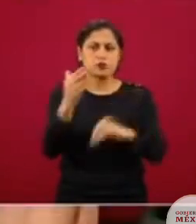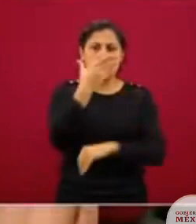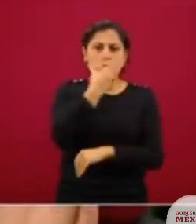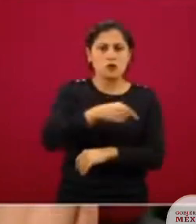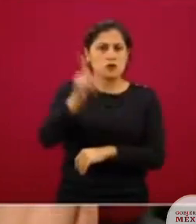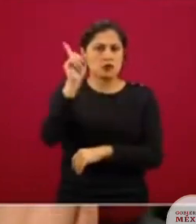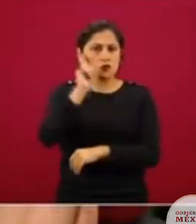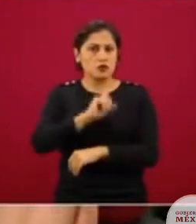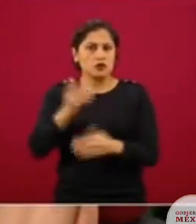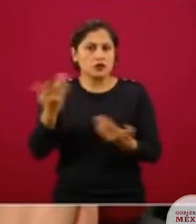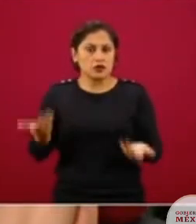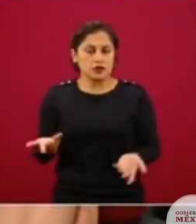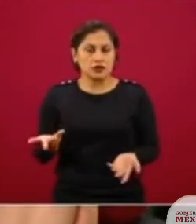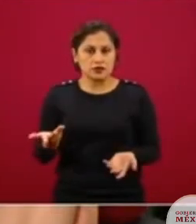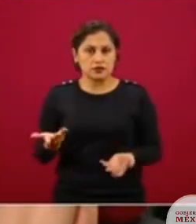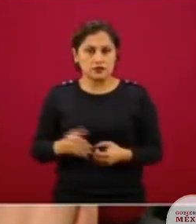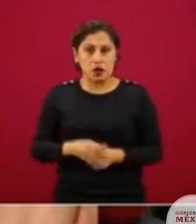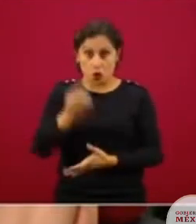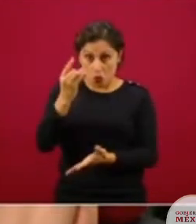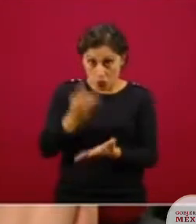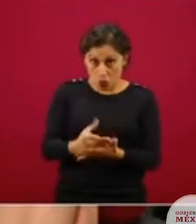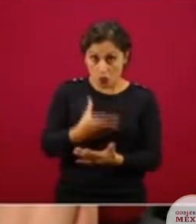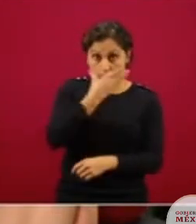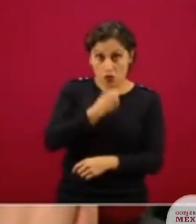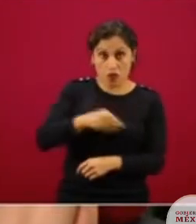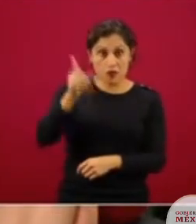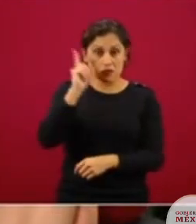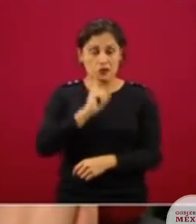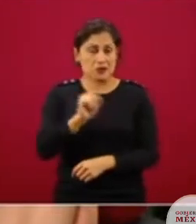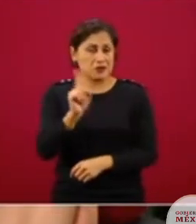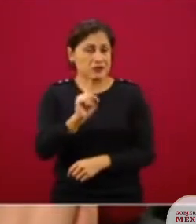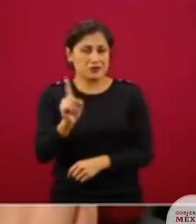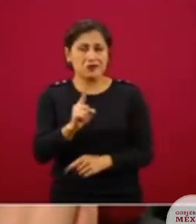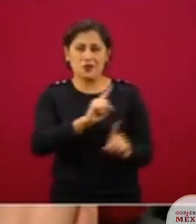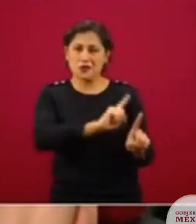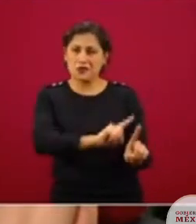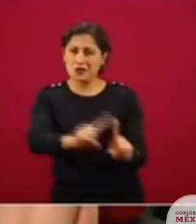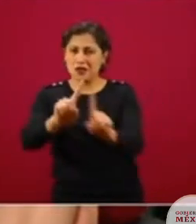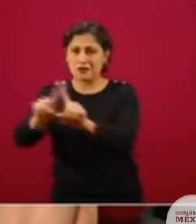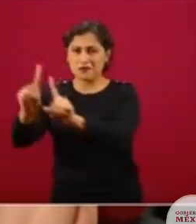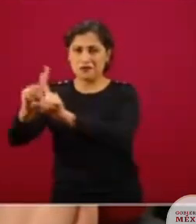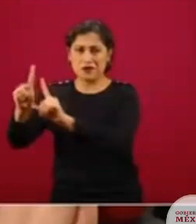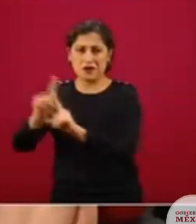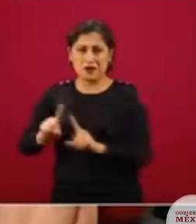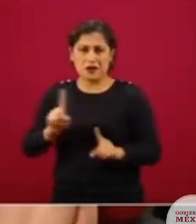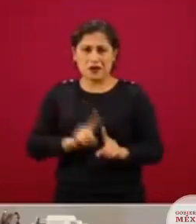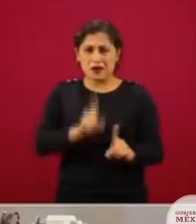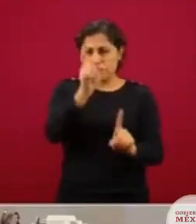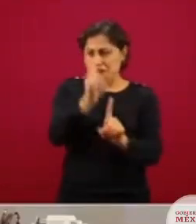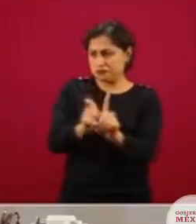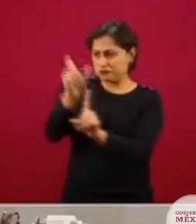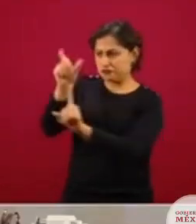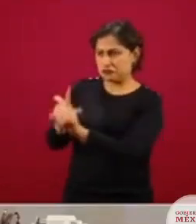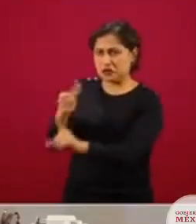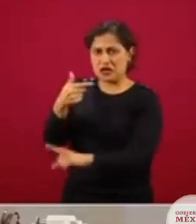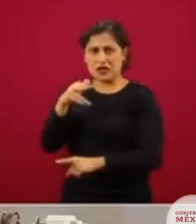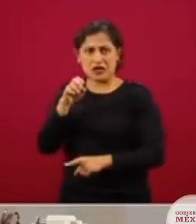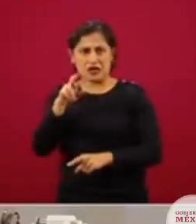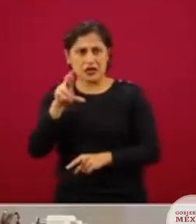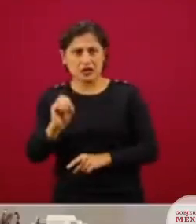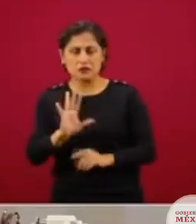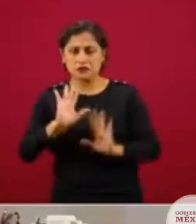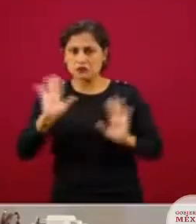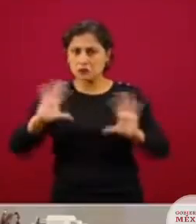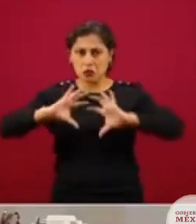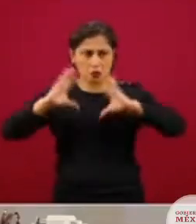géneros. No solamente entre hombres y mujeres, sino entre una enorme diversidad de identidades genéricas que existen en el mundo.